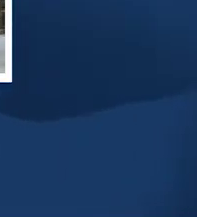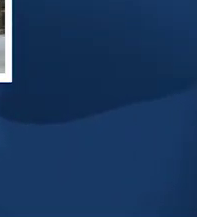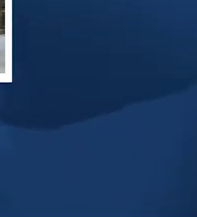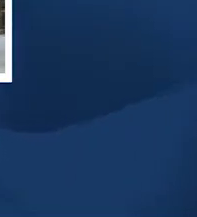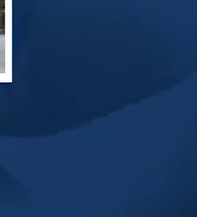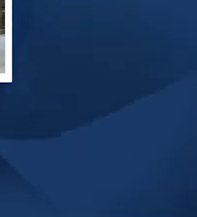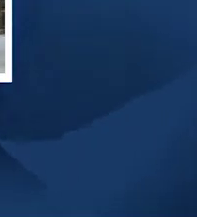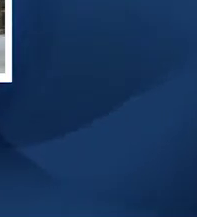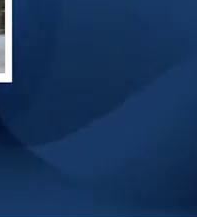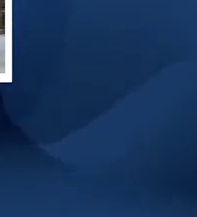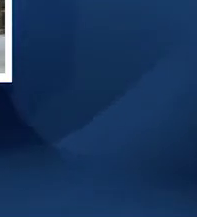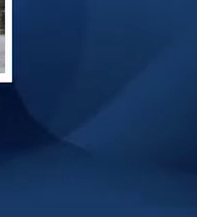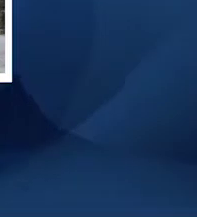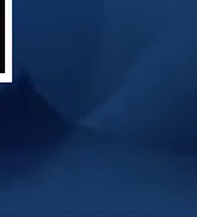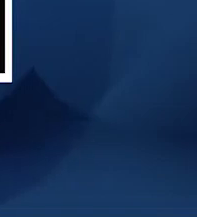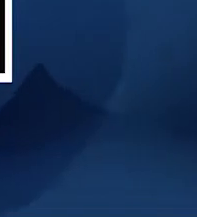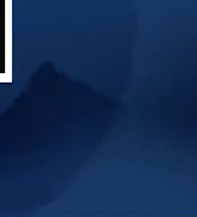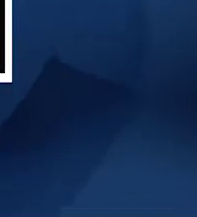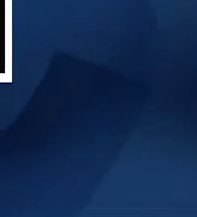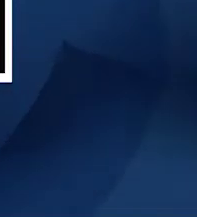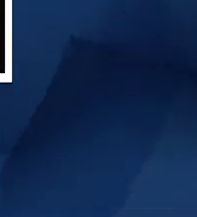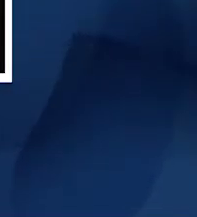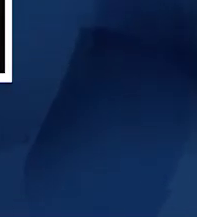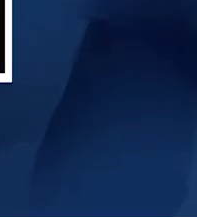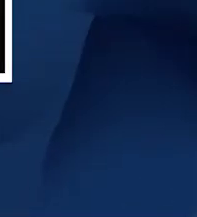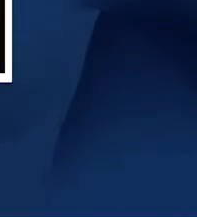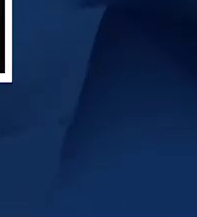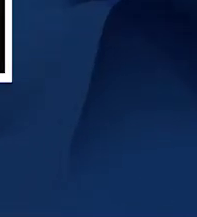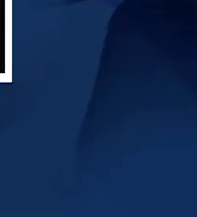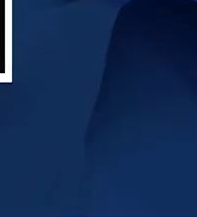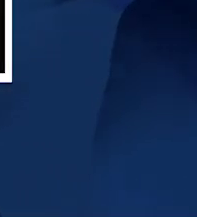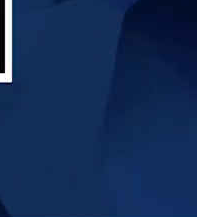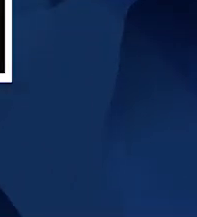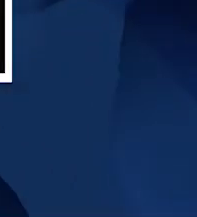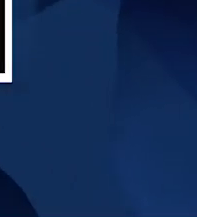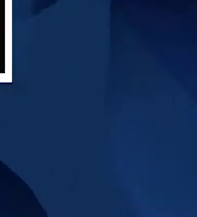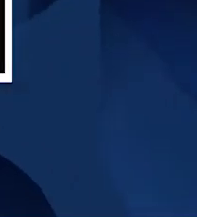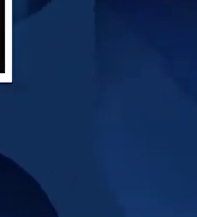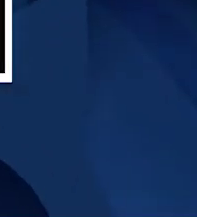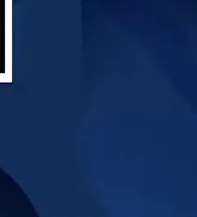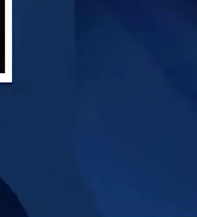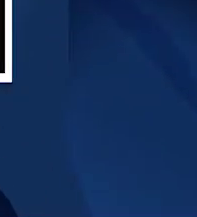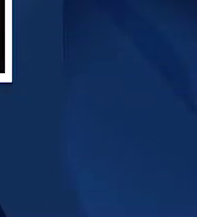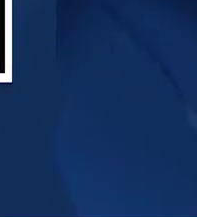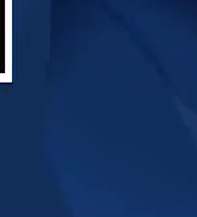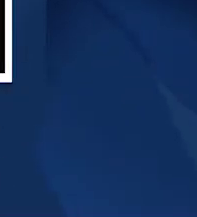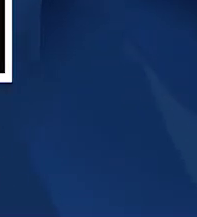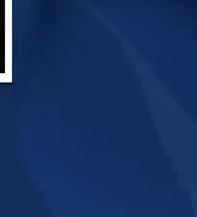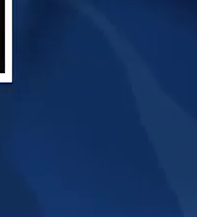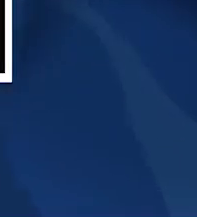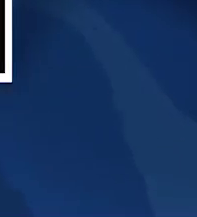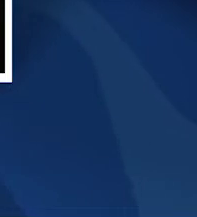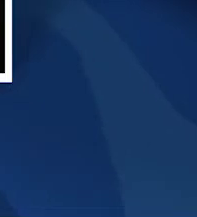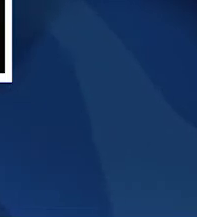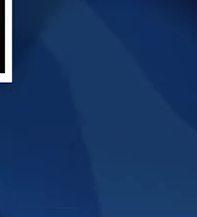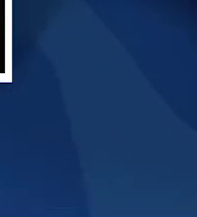Tehuantepec El Feoantepec De la cultura zapoteca De